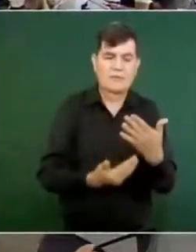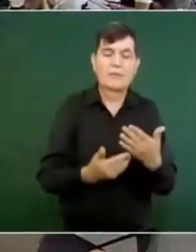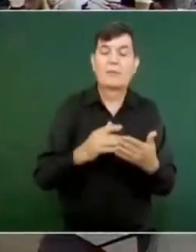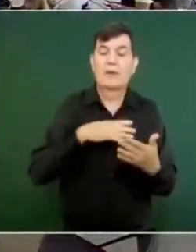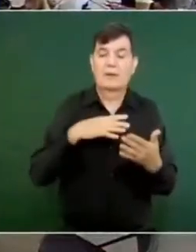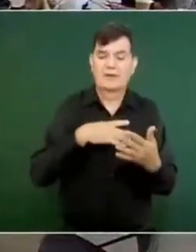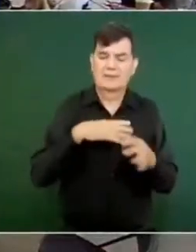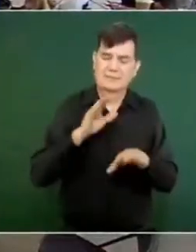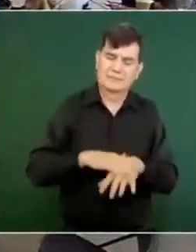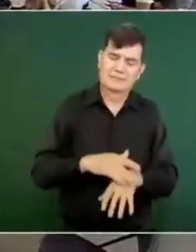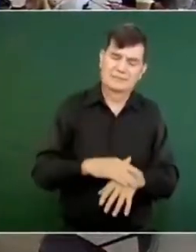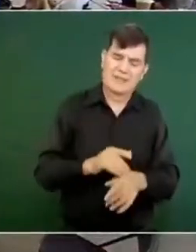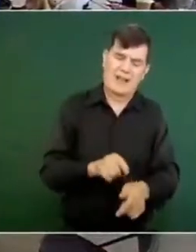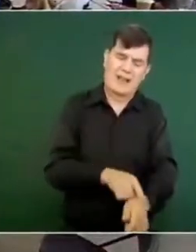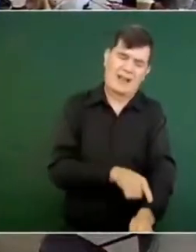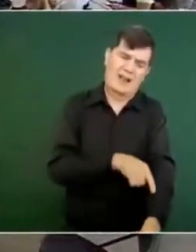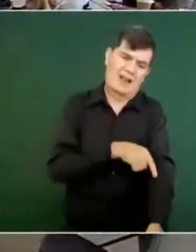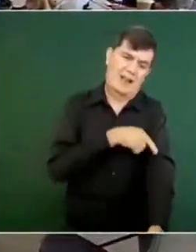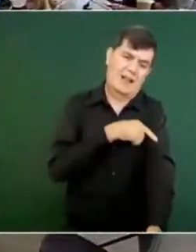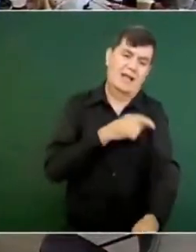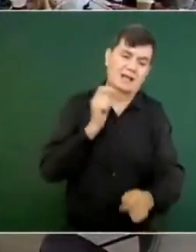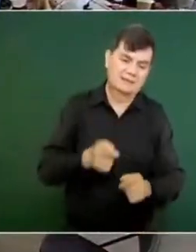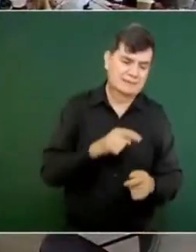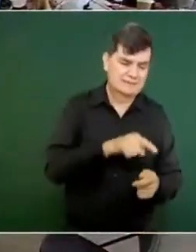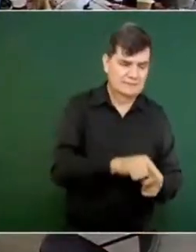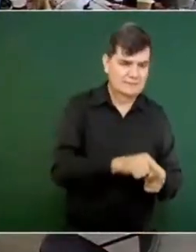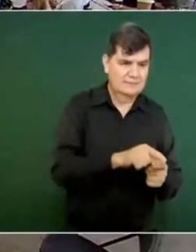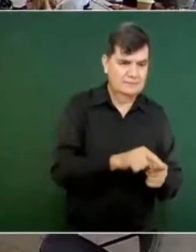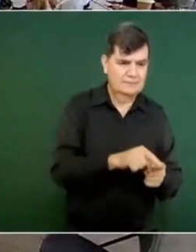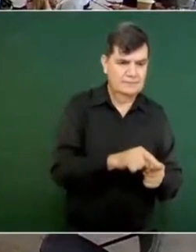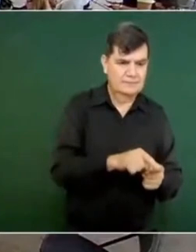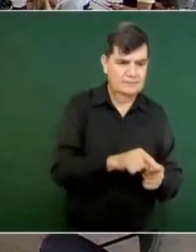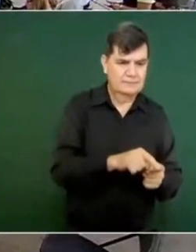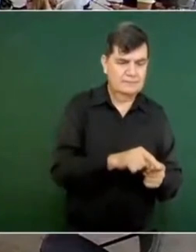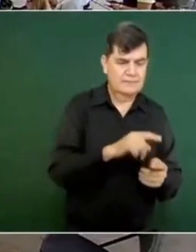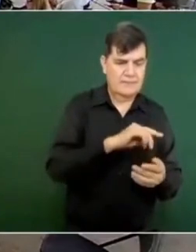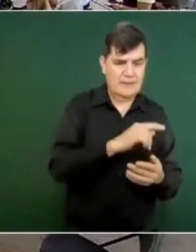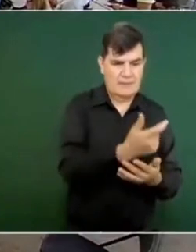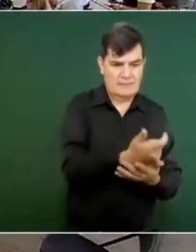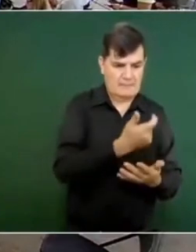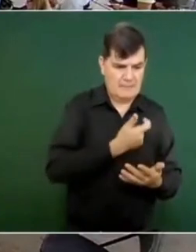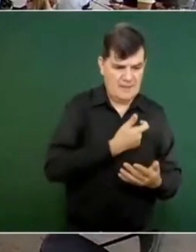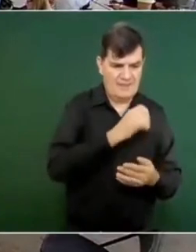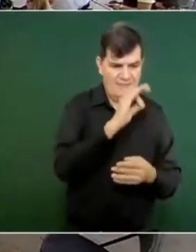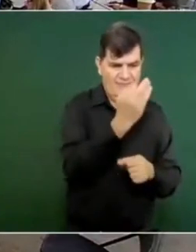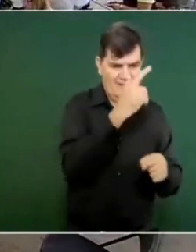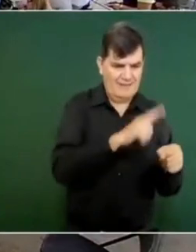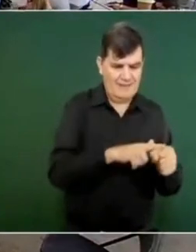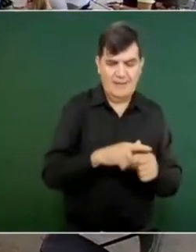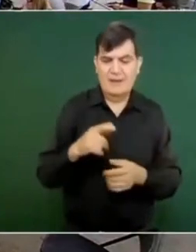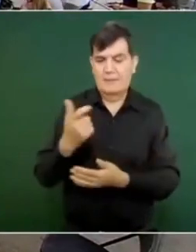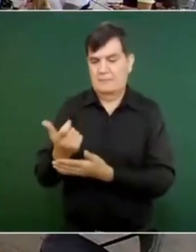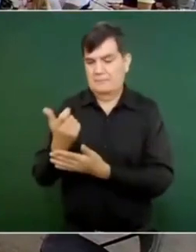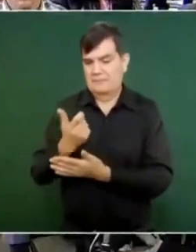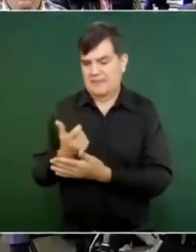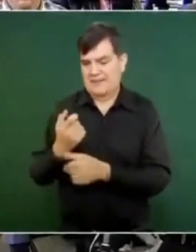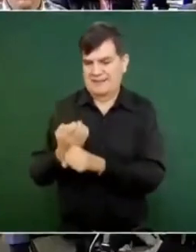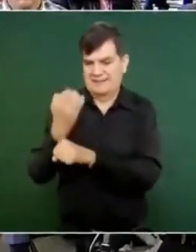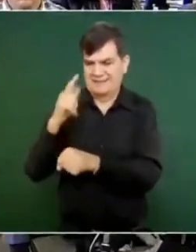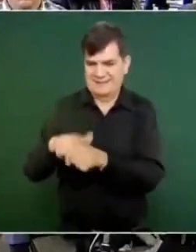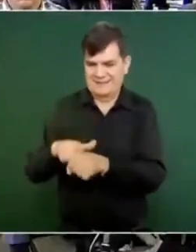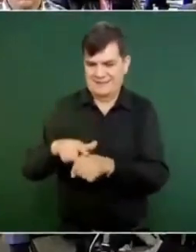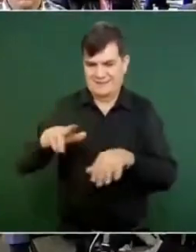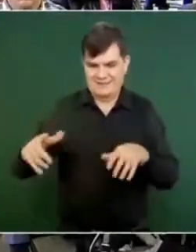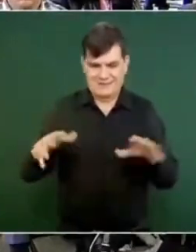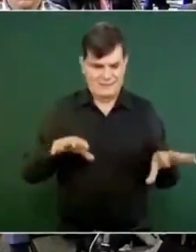distancia enorme entre lo que es ser la nómina federal y la nómina estatal, por lo que le acabo de